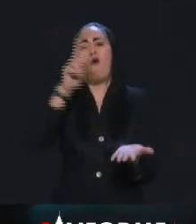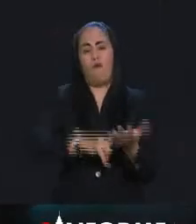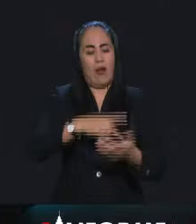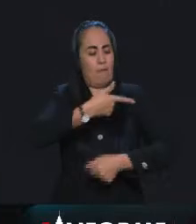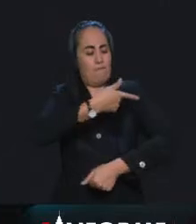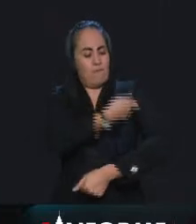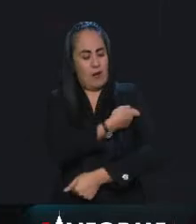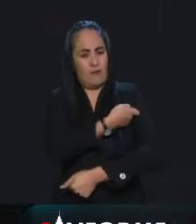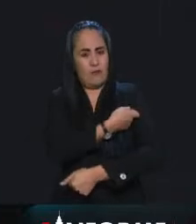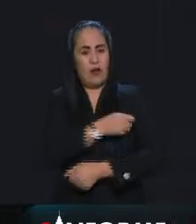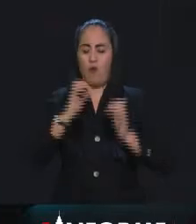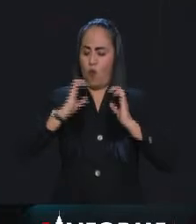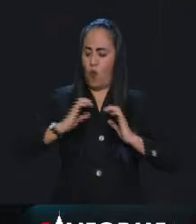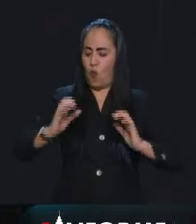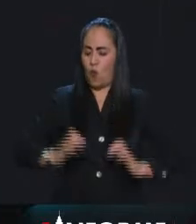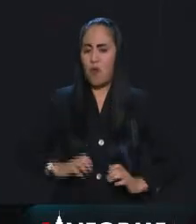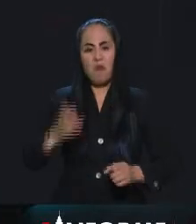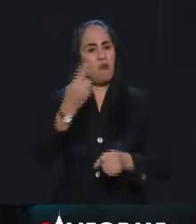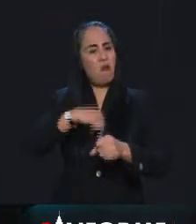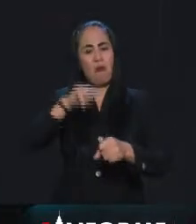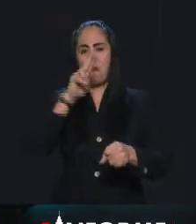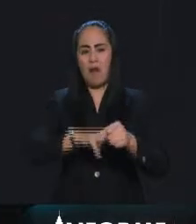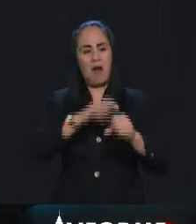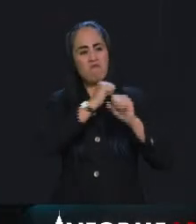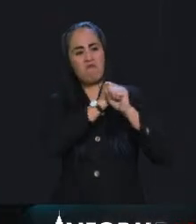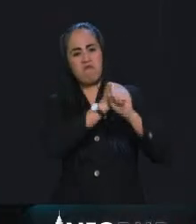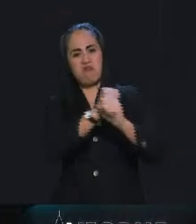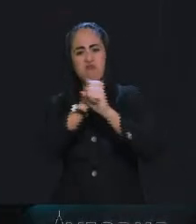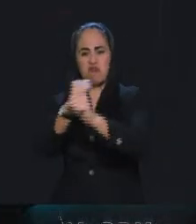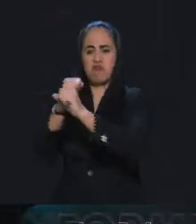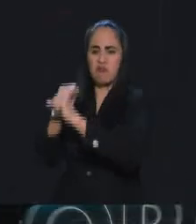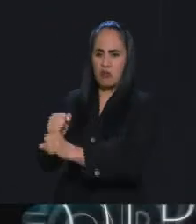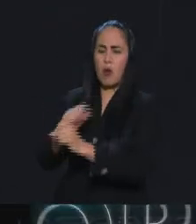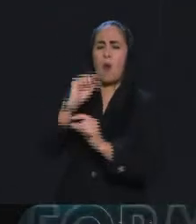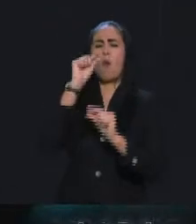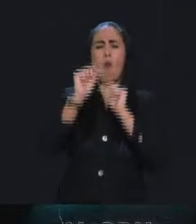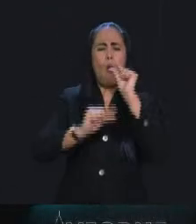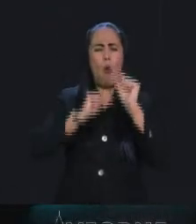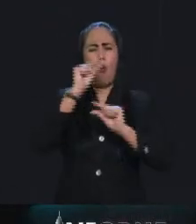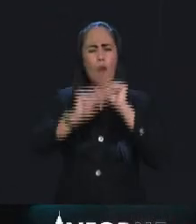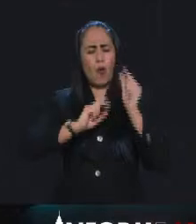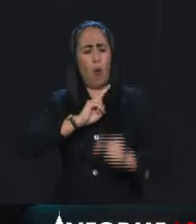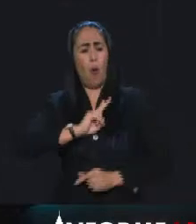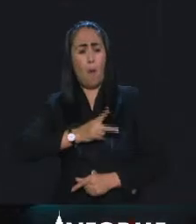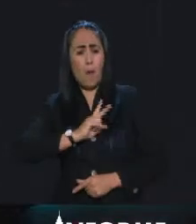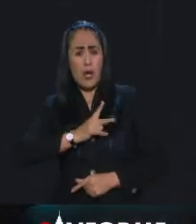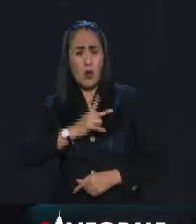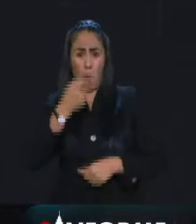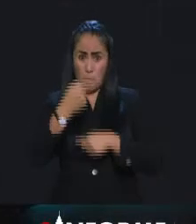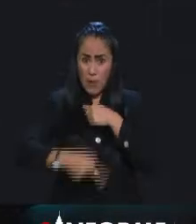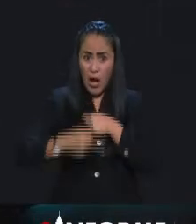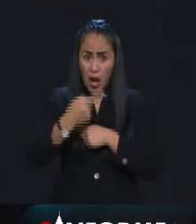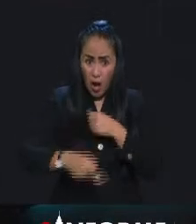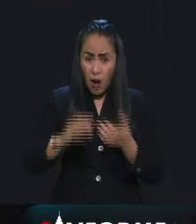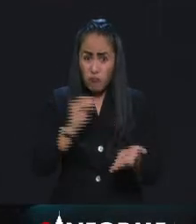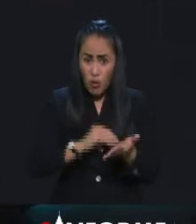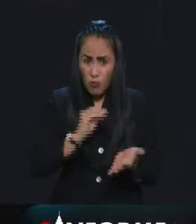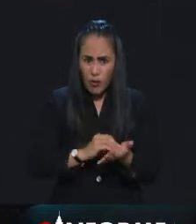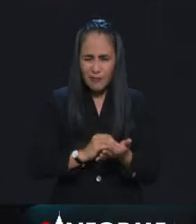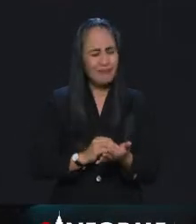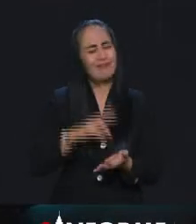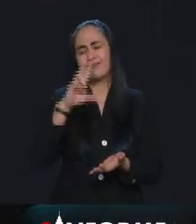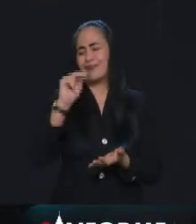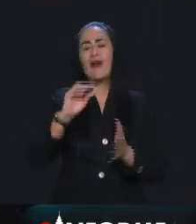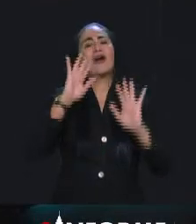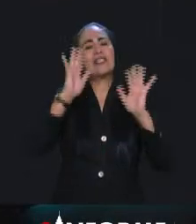con la inmunidad natural van a ir haciendo que este virus ya no sea tan peligroso porque ya vamos a tener herramientas para